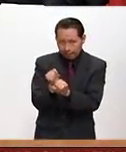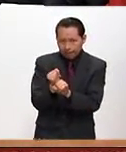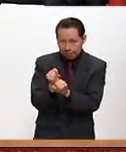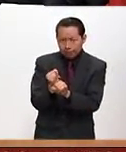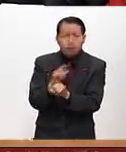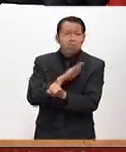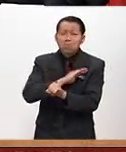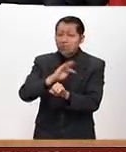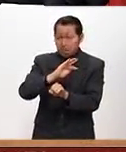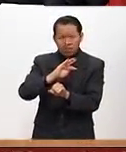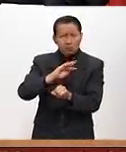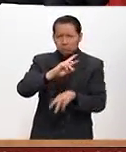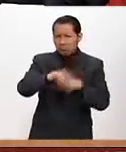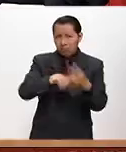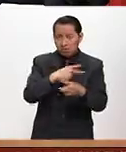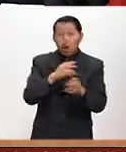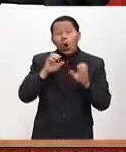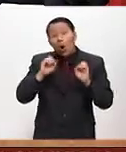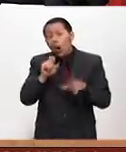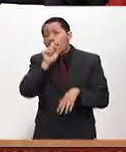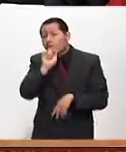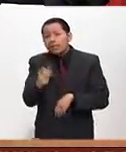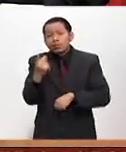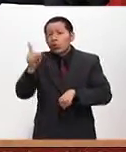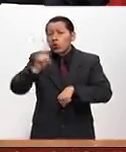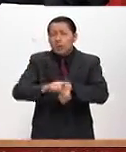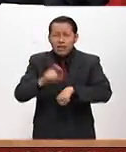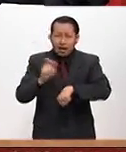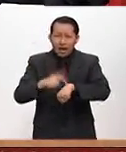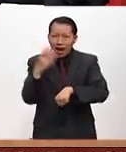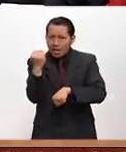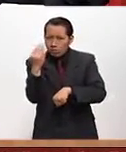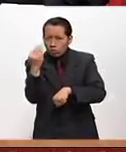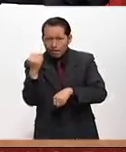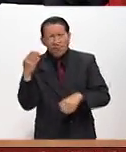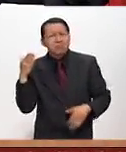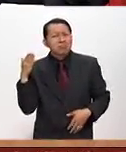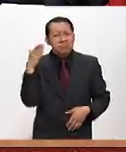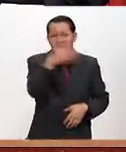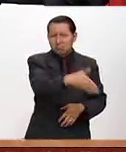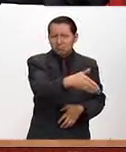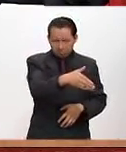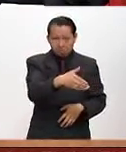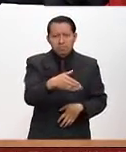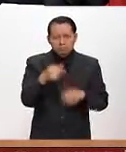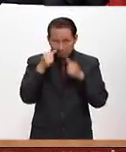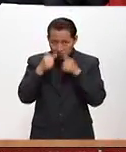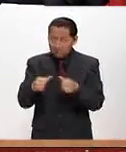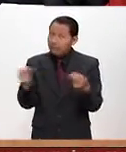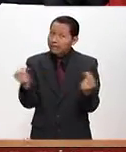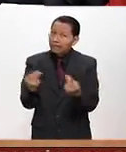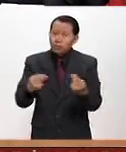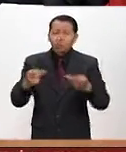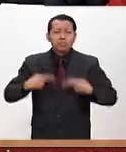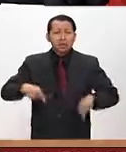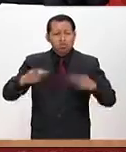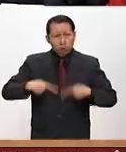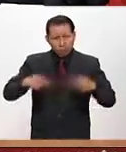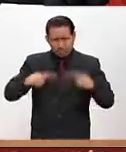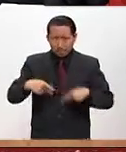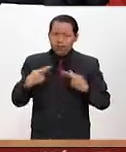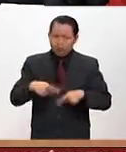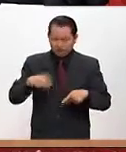ir, pero también pueden ir ese mismo día a las nueve de la mañana y allá los atendemos. Nosotros necesitamos que la gente plante